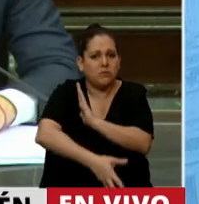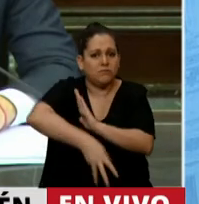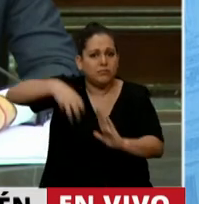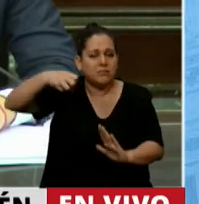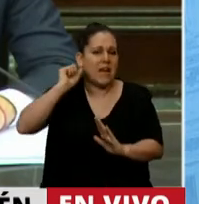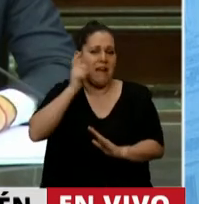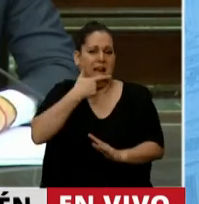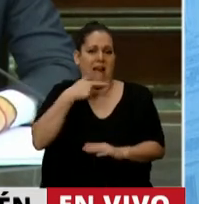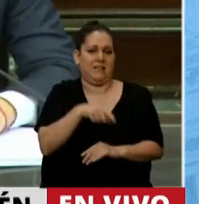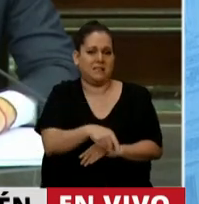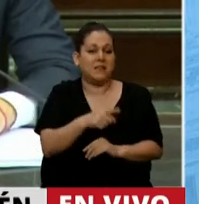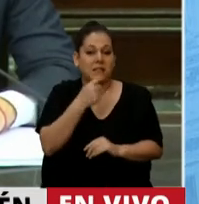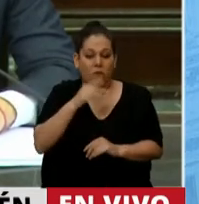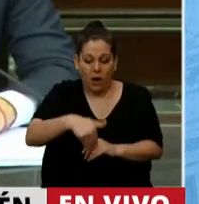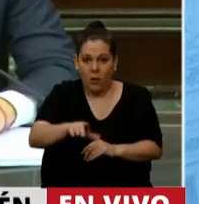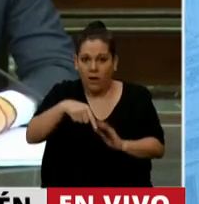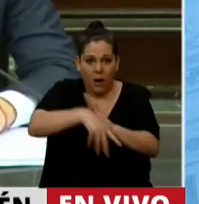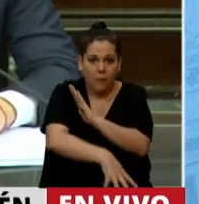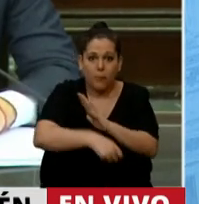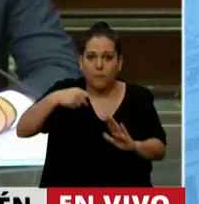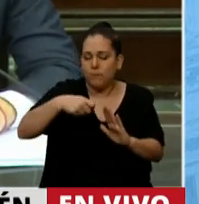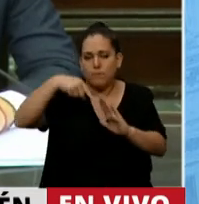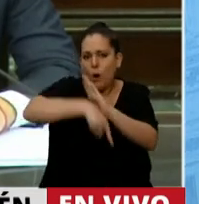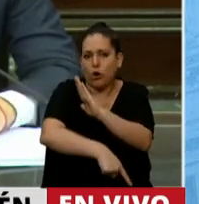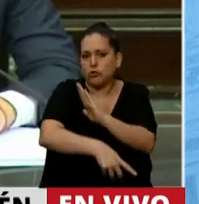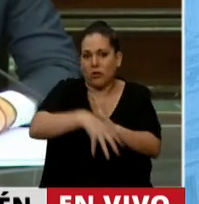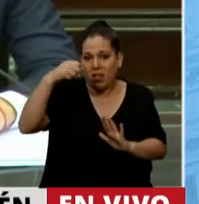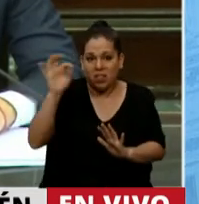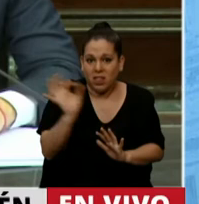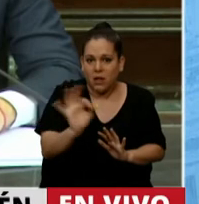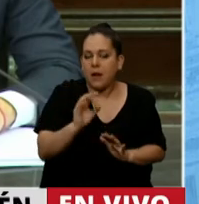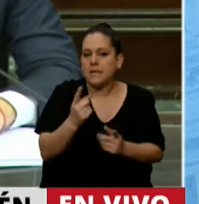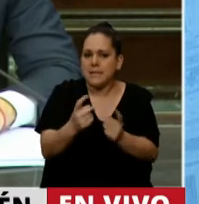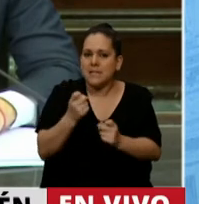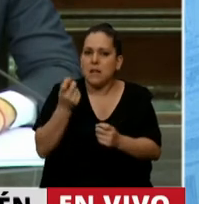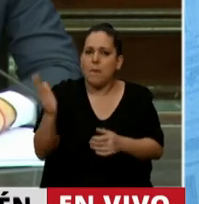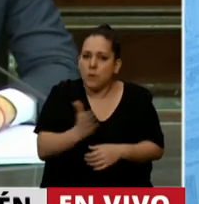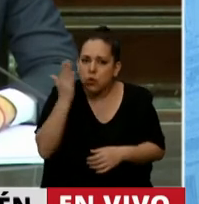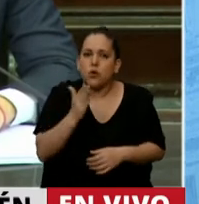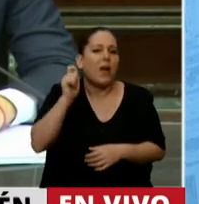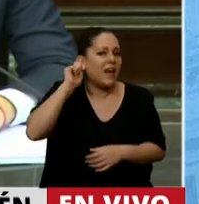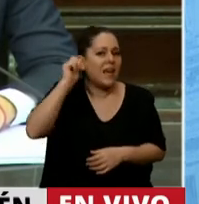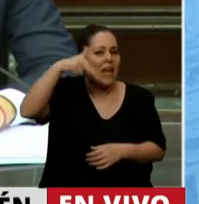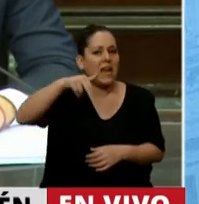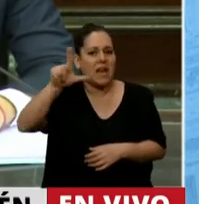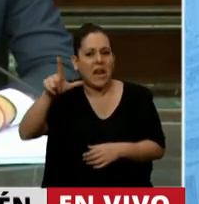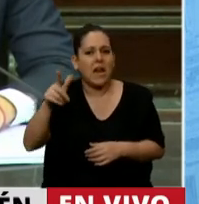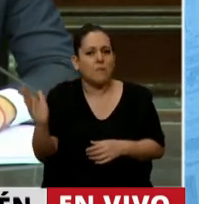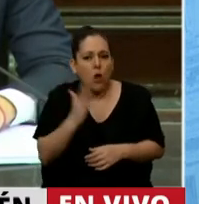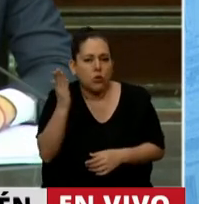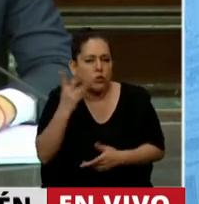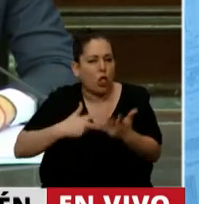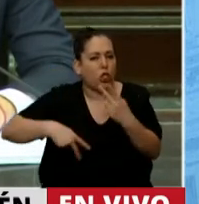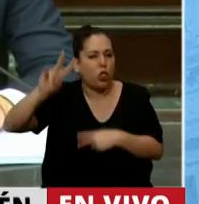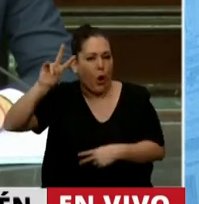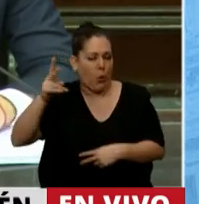semestre se requerirá de mayor importación de GNL, provocando aún más déficit en la balanza comercial, lo que se